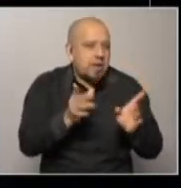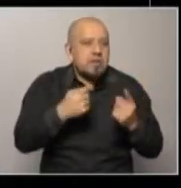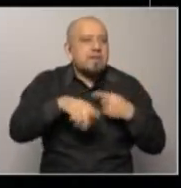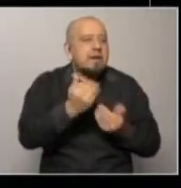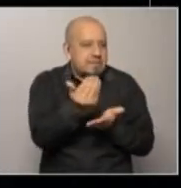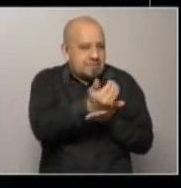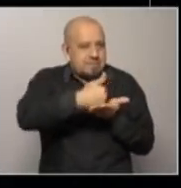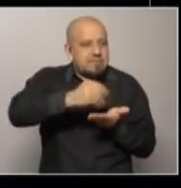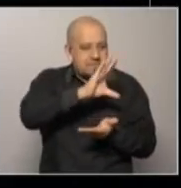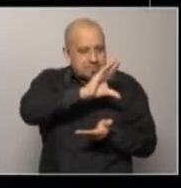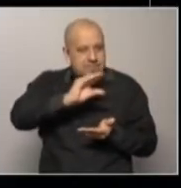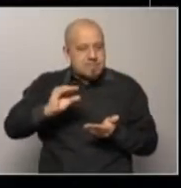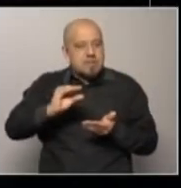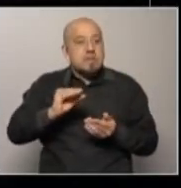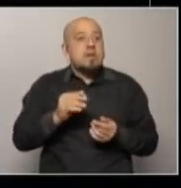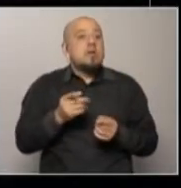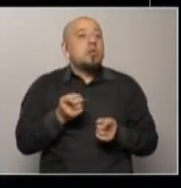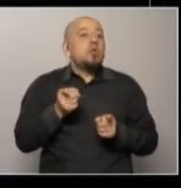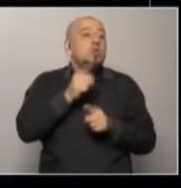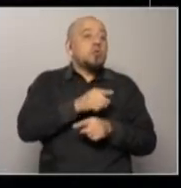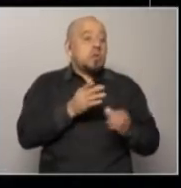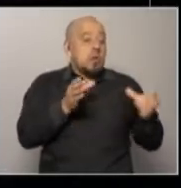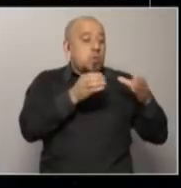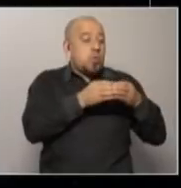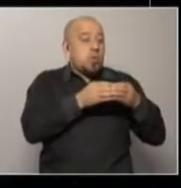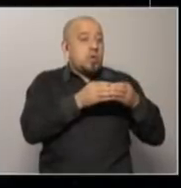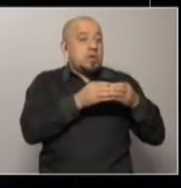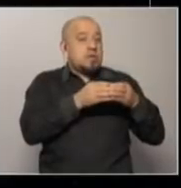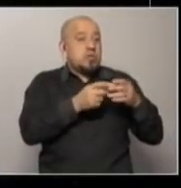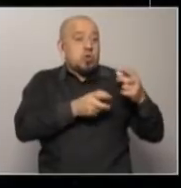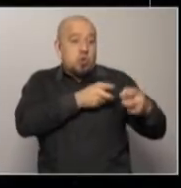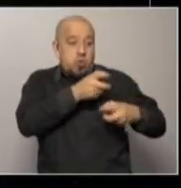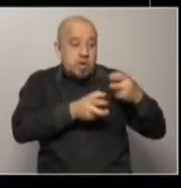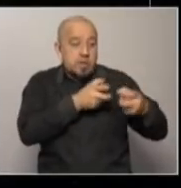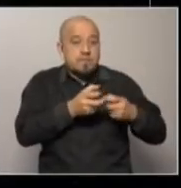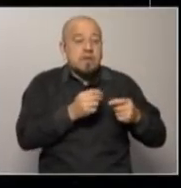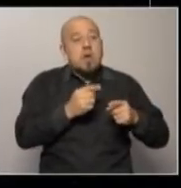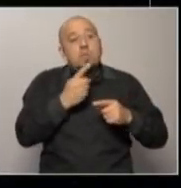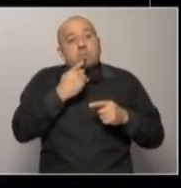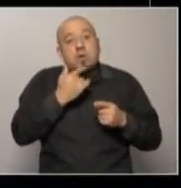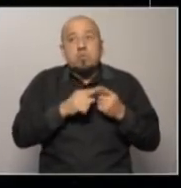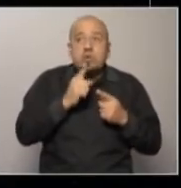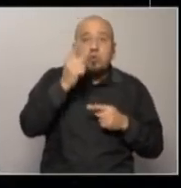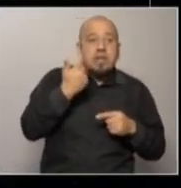segunda restricción es la coalición. Cuando uno tiene un partido en el gobierno, bueno, las posibilidades de imponer son más